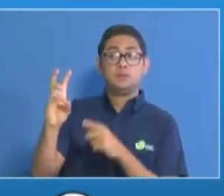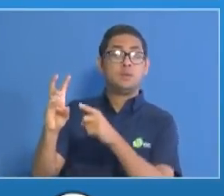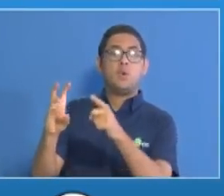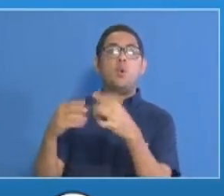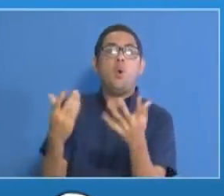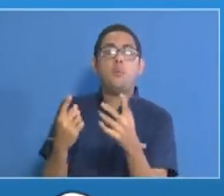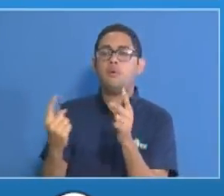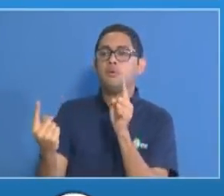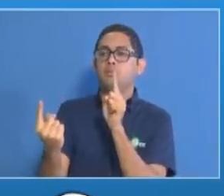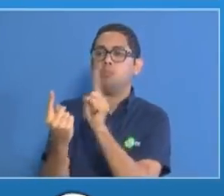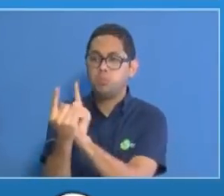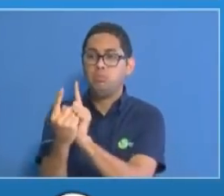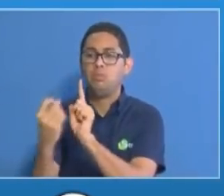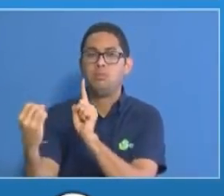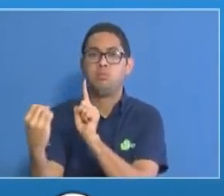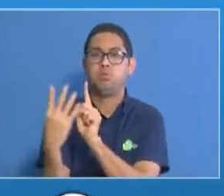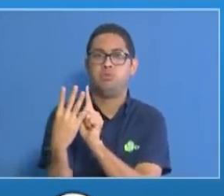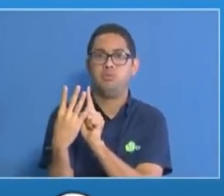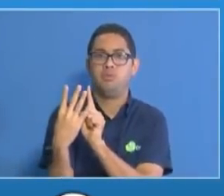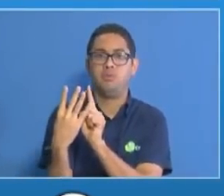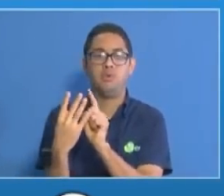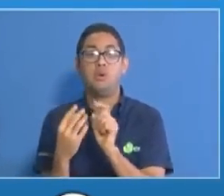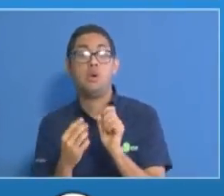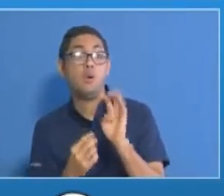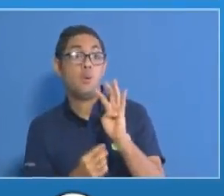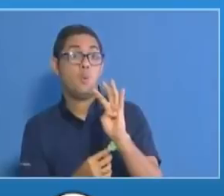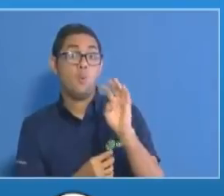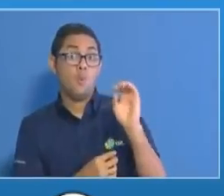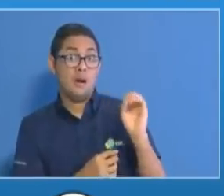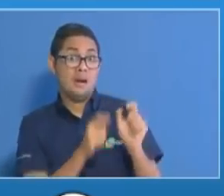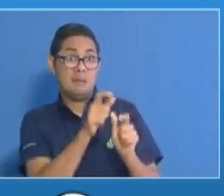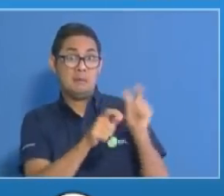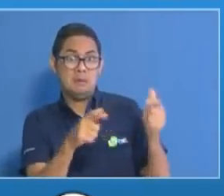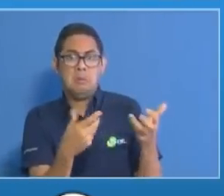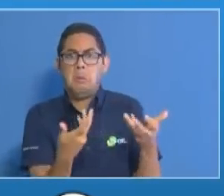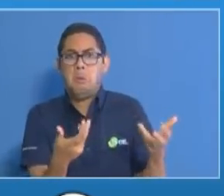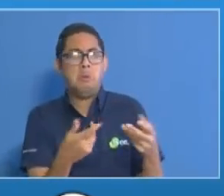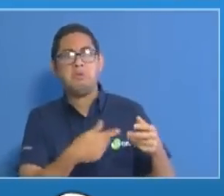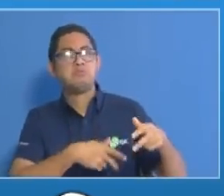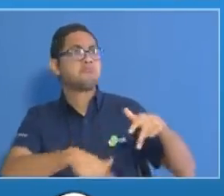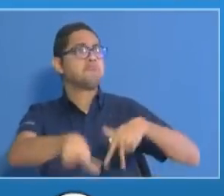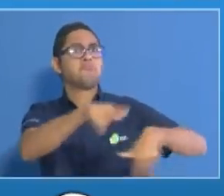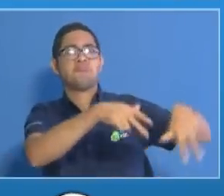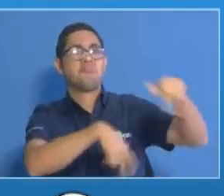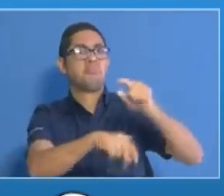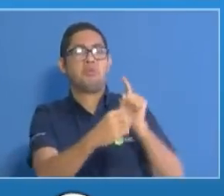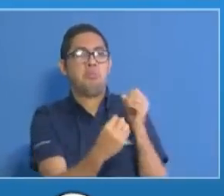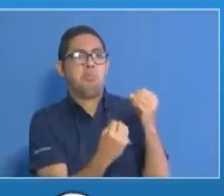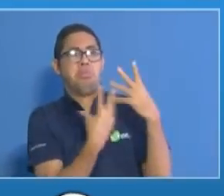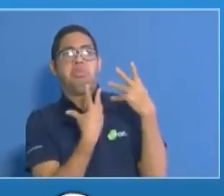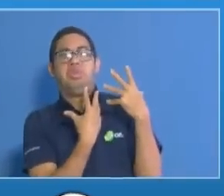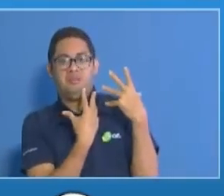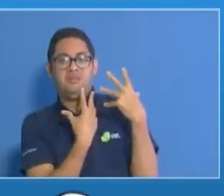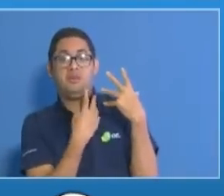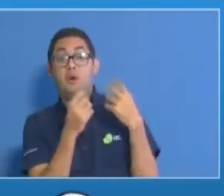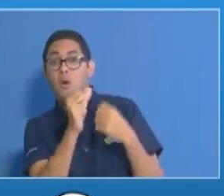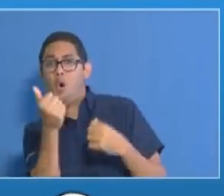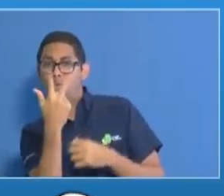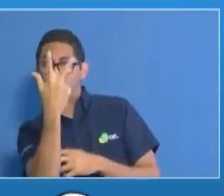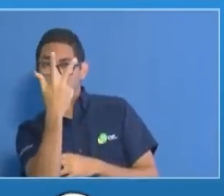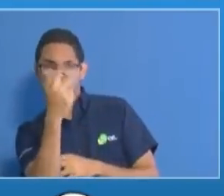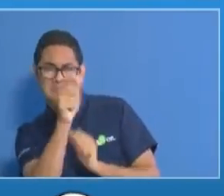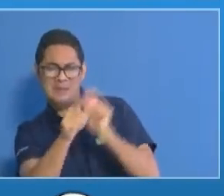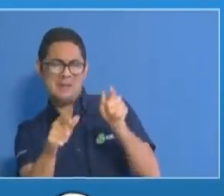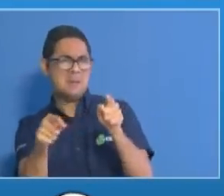por contacto laboral, 40 por contagio comunitario y 3 están en estudio. Las